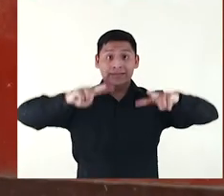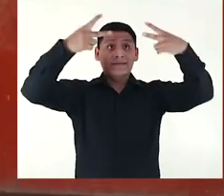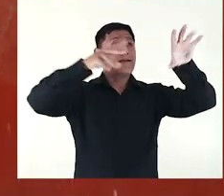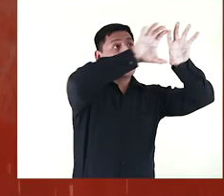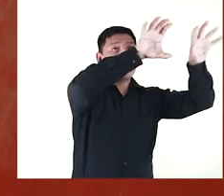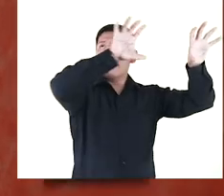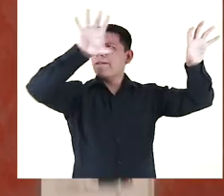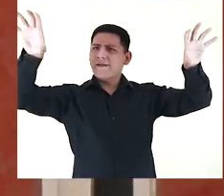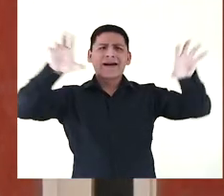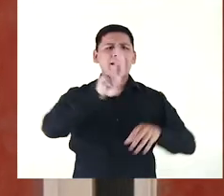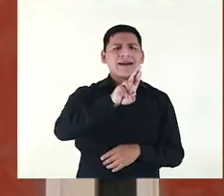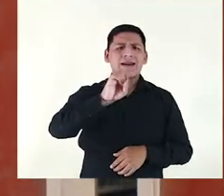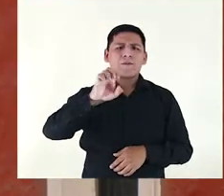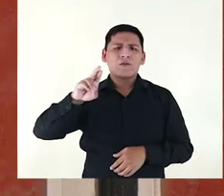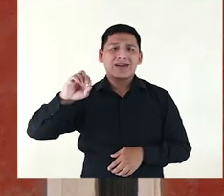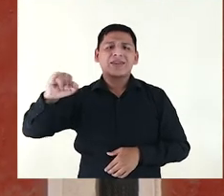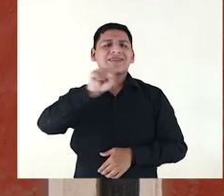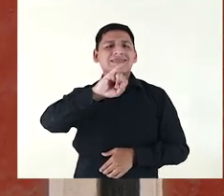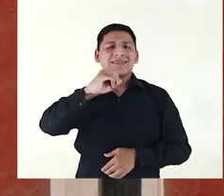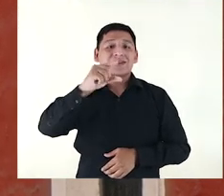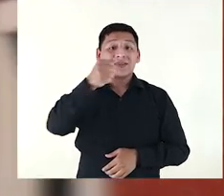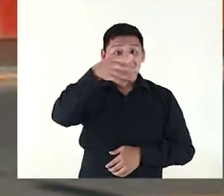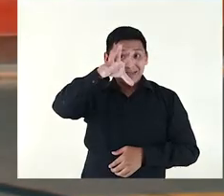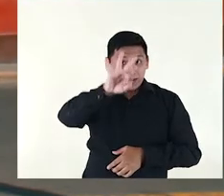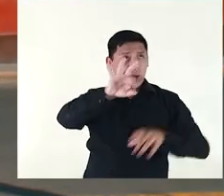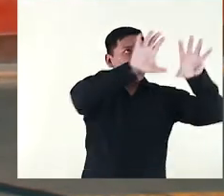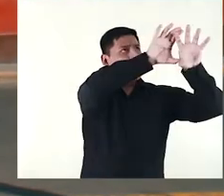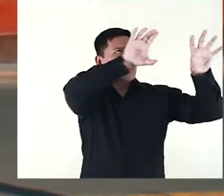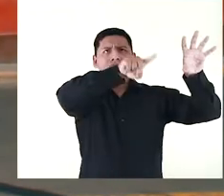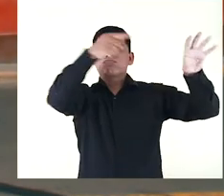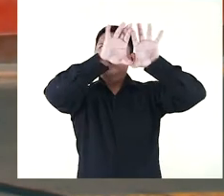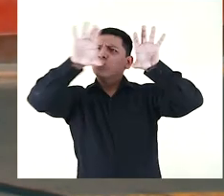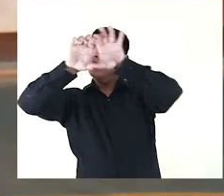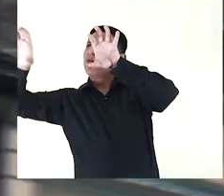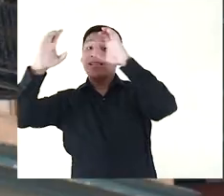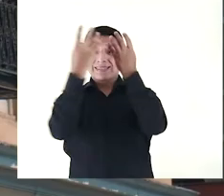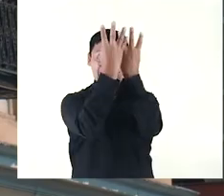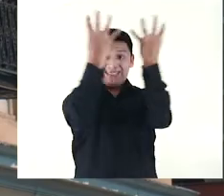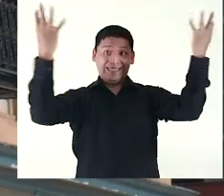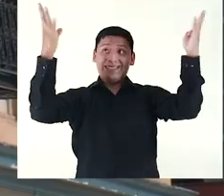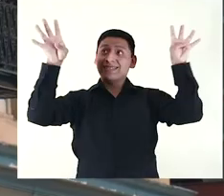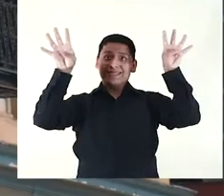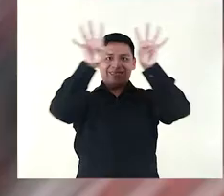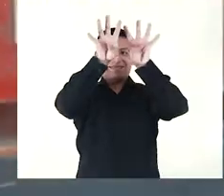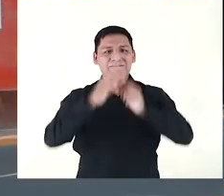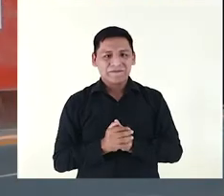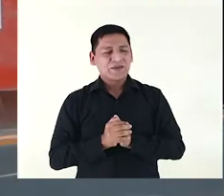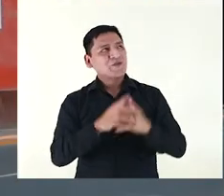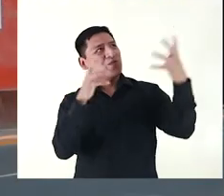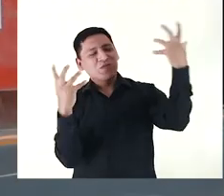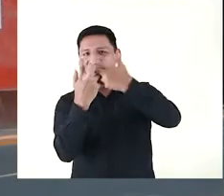Y el segundo piso que es fábrica del posterior periodo republicano del siglo XIX, con ese balcón corrido y la balaustrada del techo.